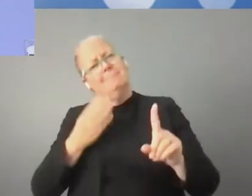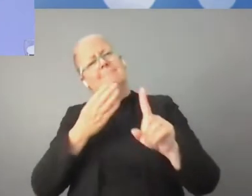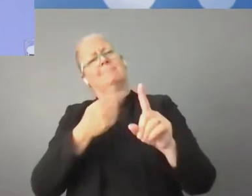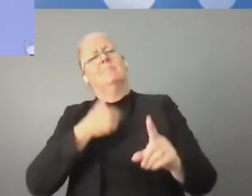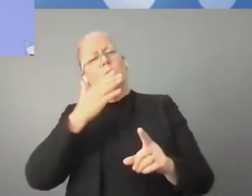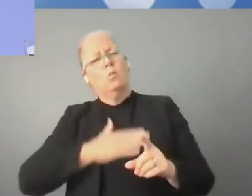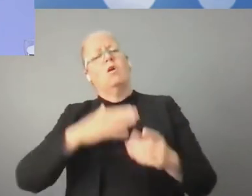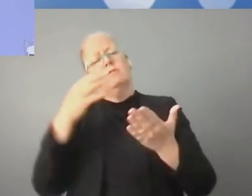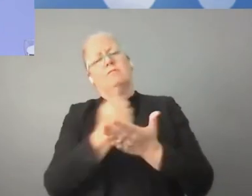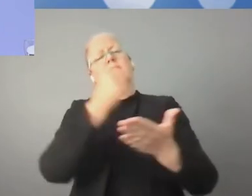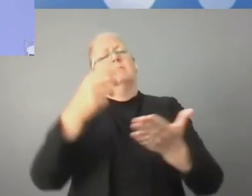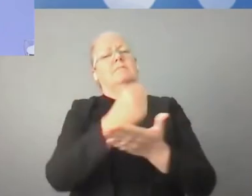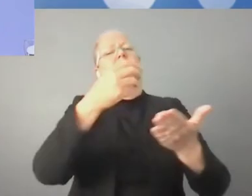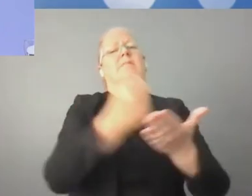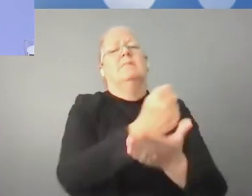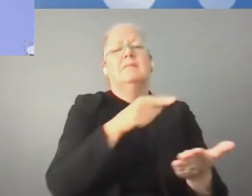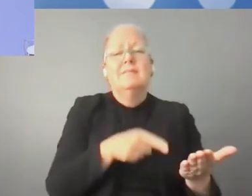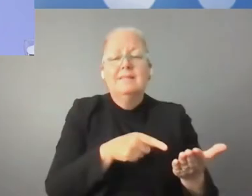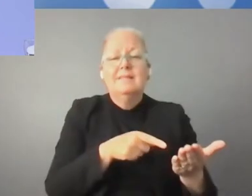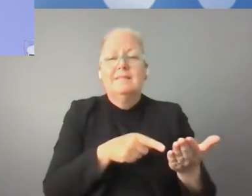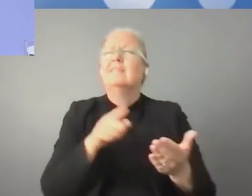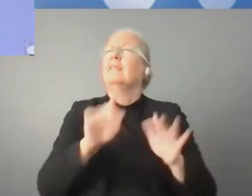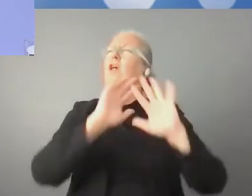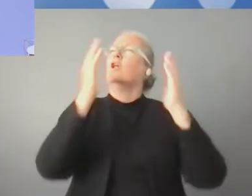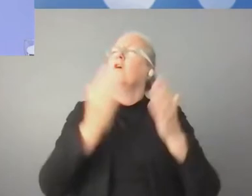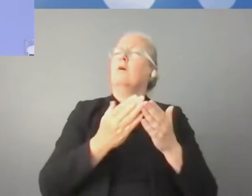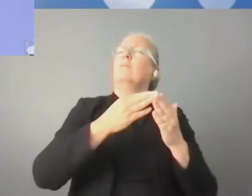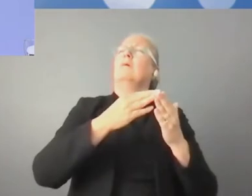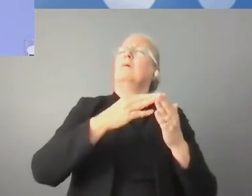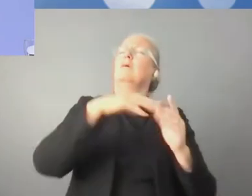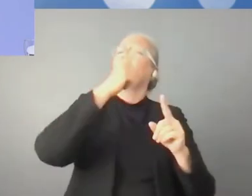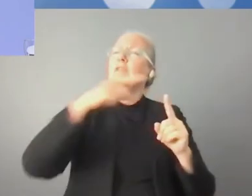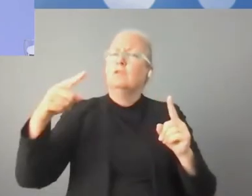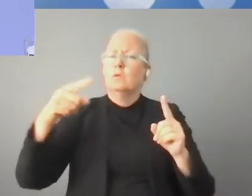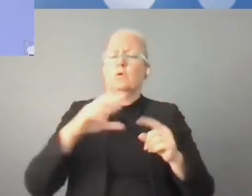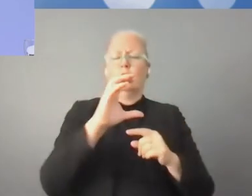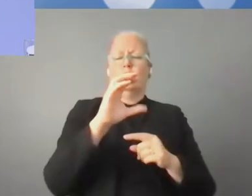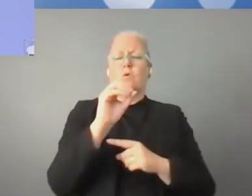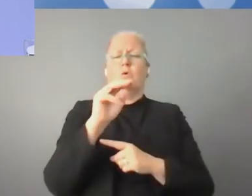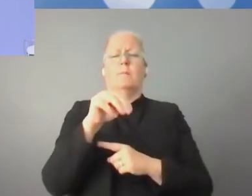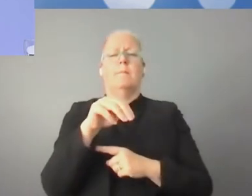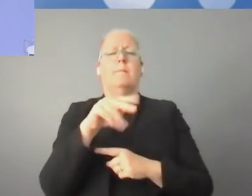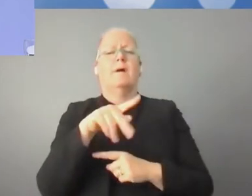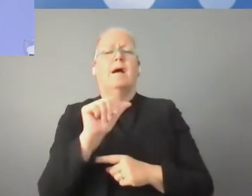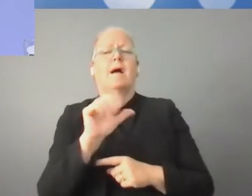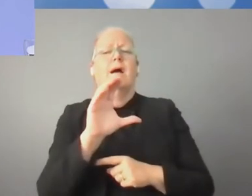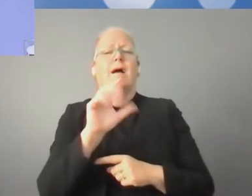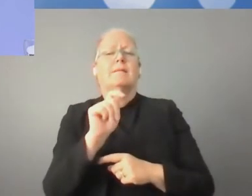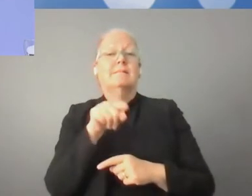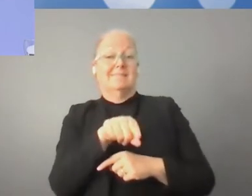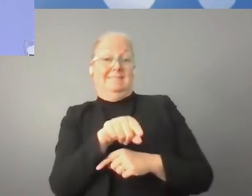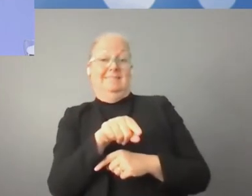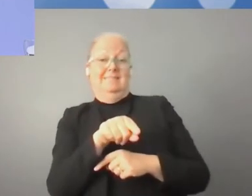Es un documento muy ambicioso, donde hablamos también de un